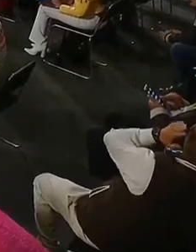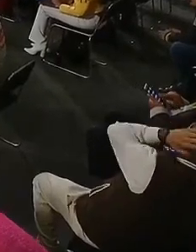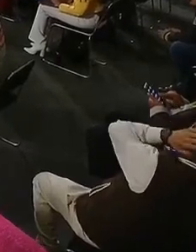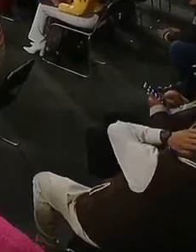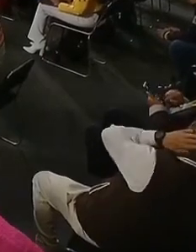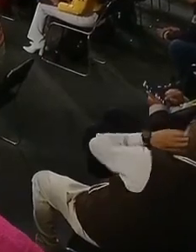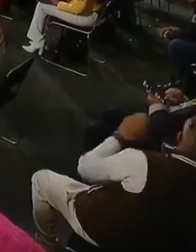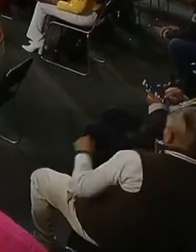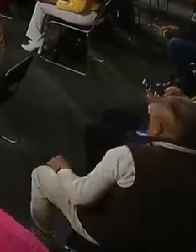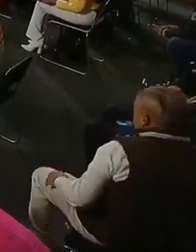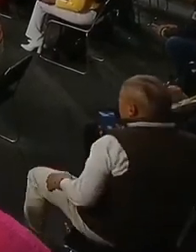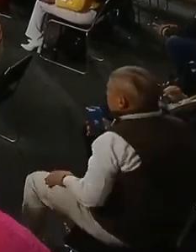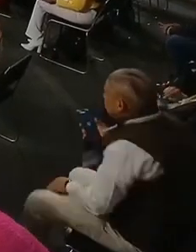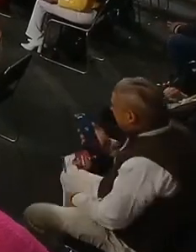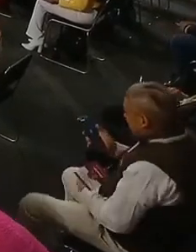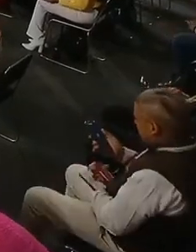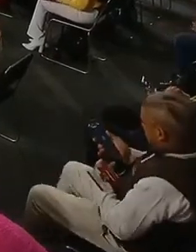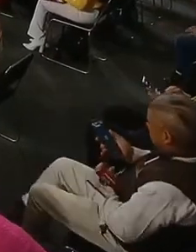Buenos días,